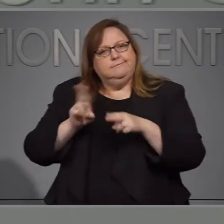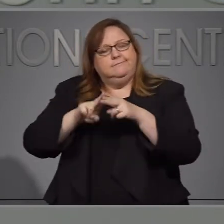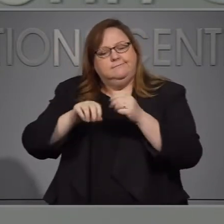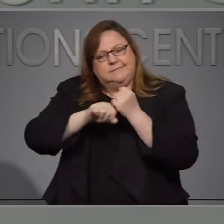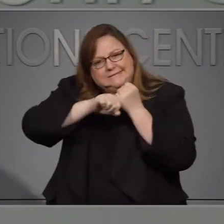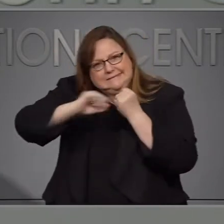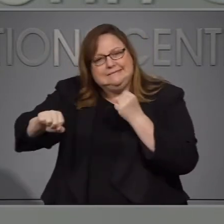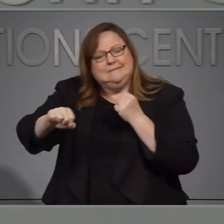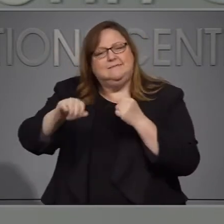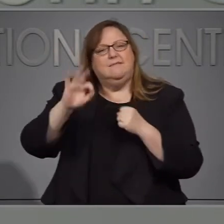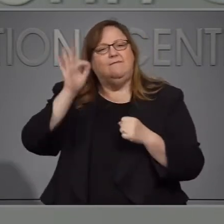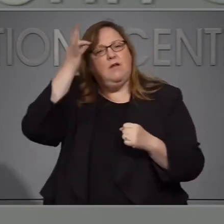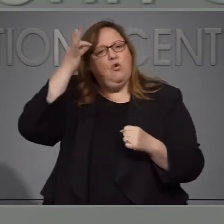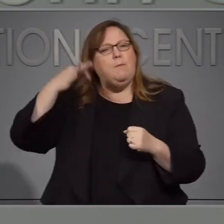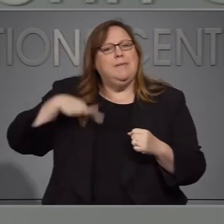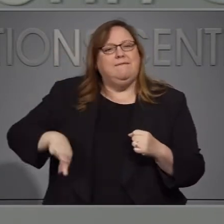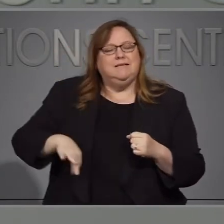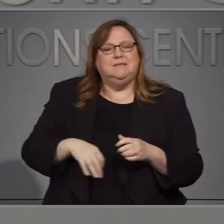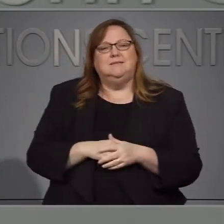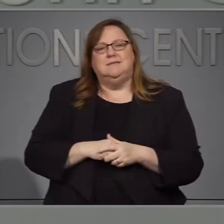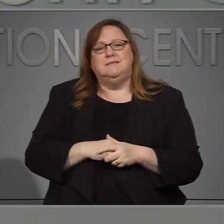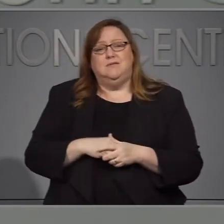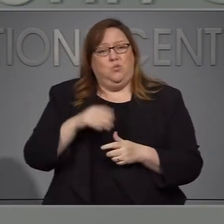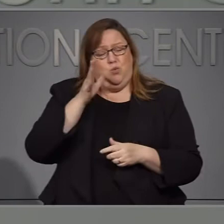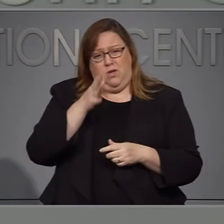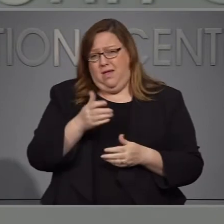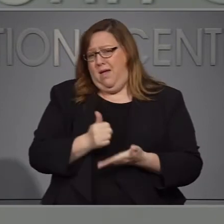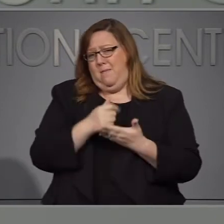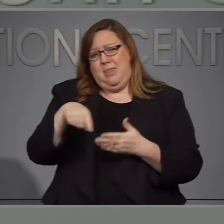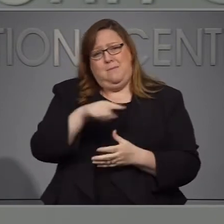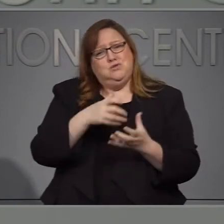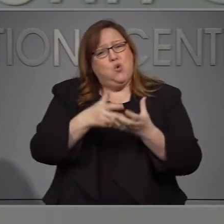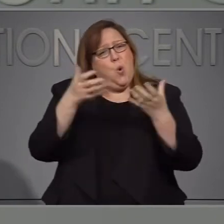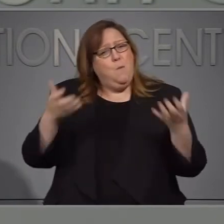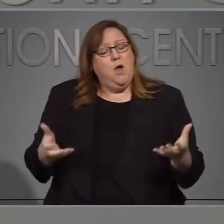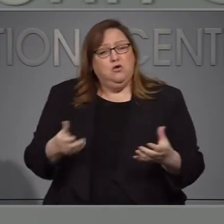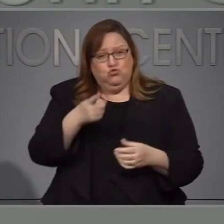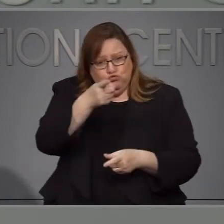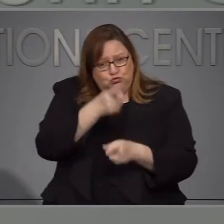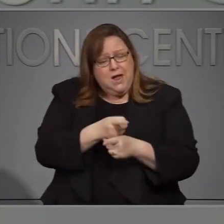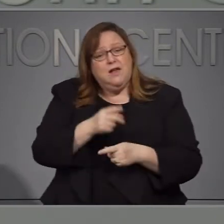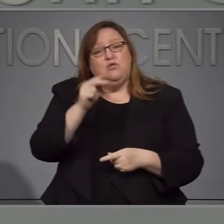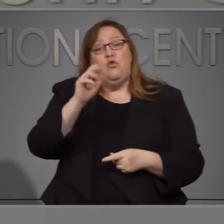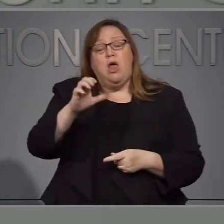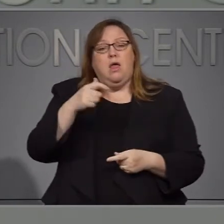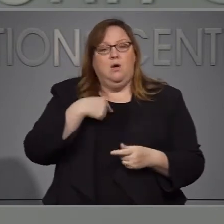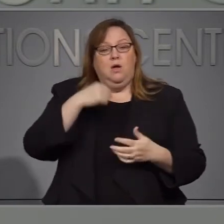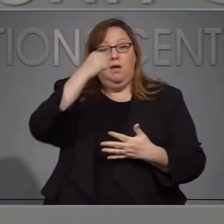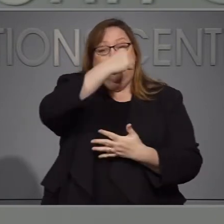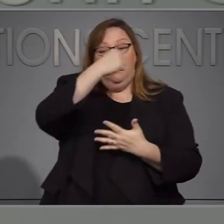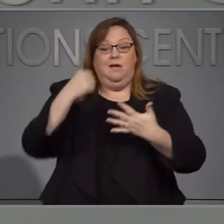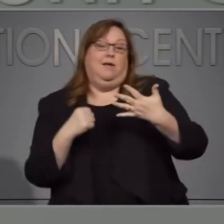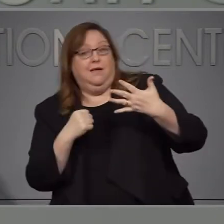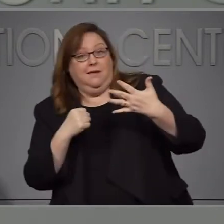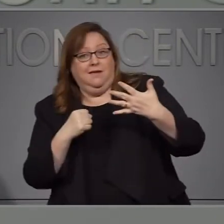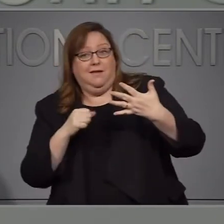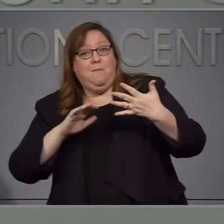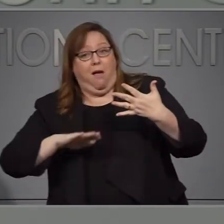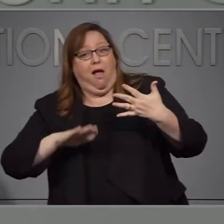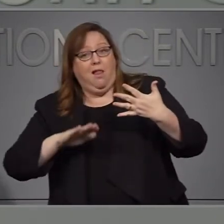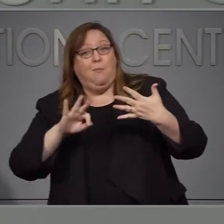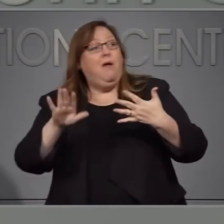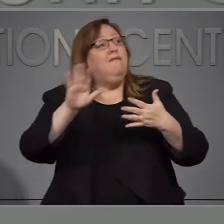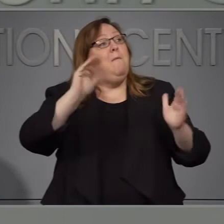significar muchísimo para estas personas, porque aquí en Carolina del Norte. En la cantidad en la que va con la cantidad que